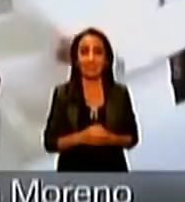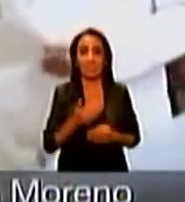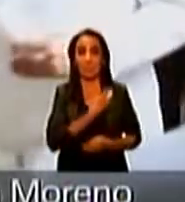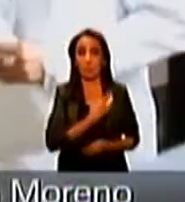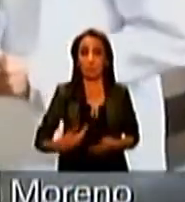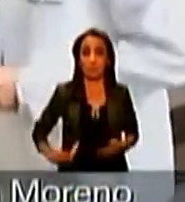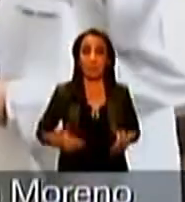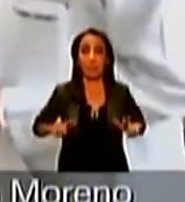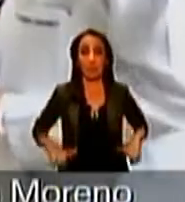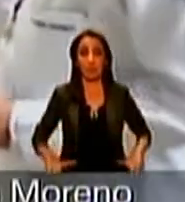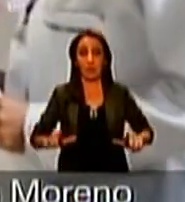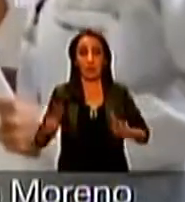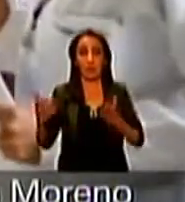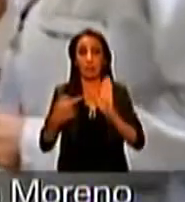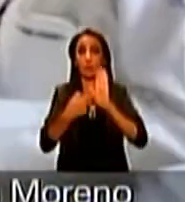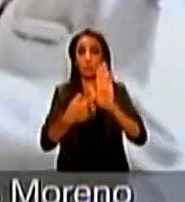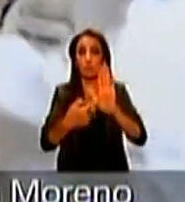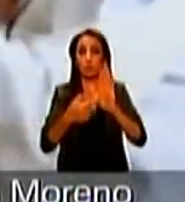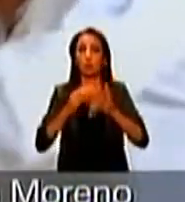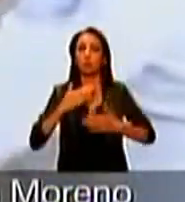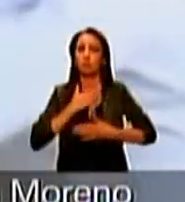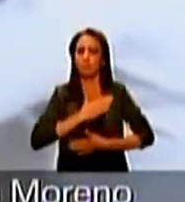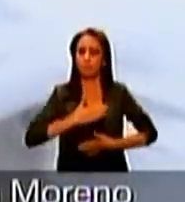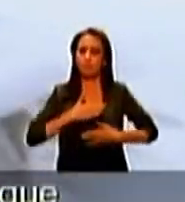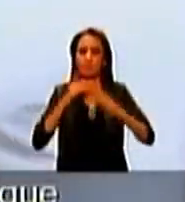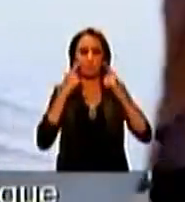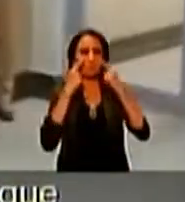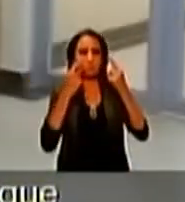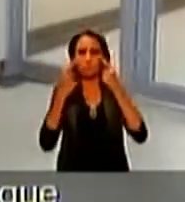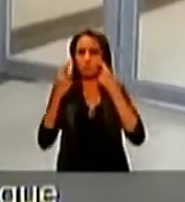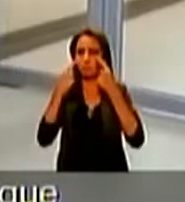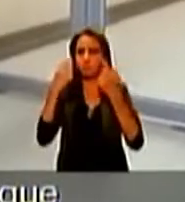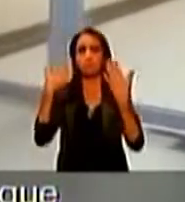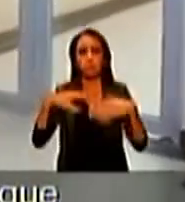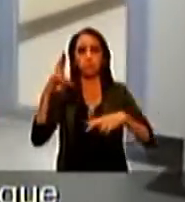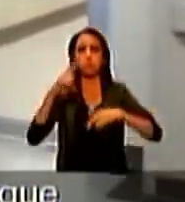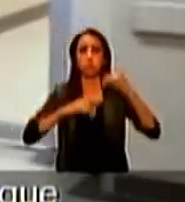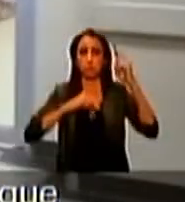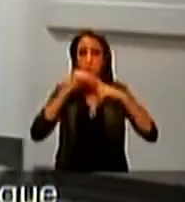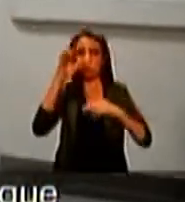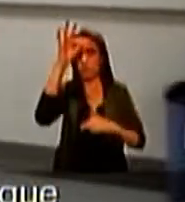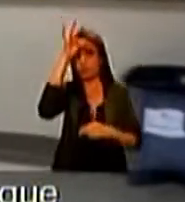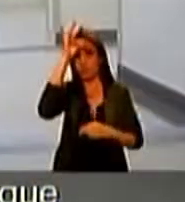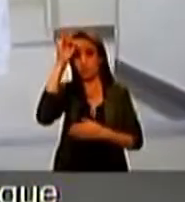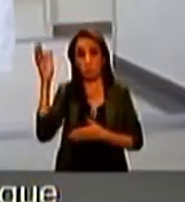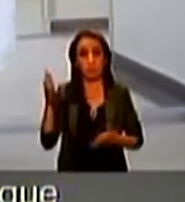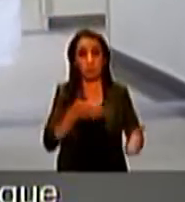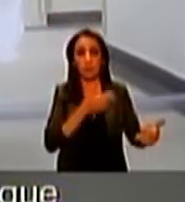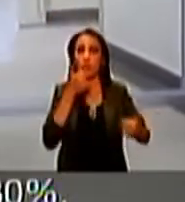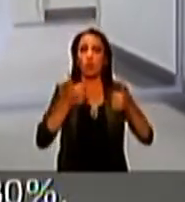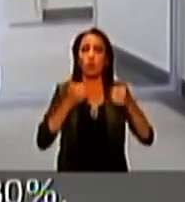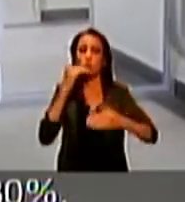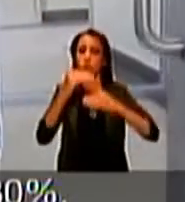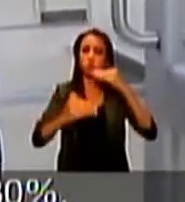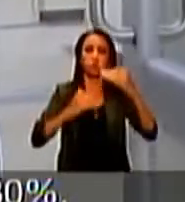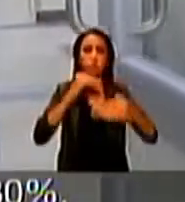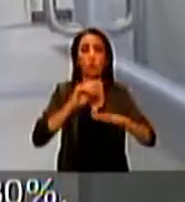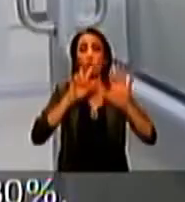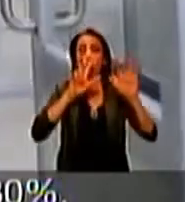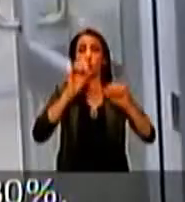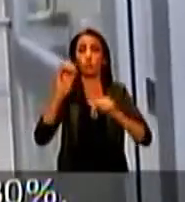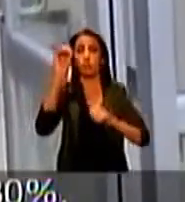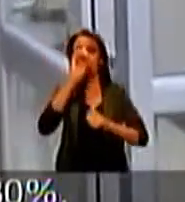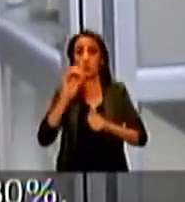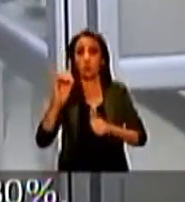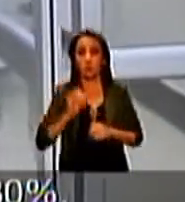El presidente de la República, Lenín Moreno, se mostró satisfecho con los adelantos de las obras que se realizan en este hospital, el cual presenta un